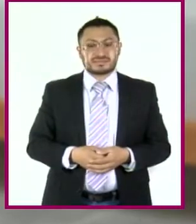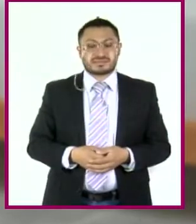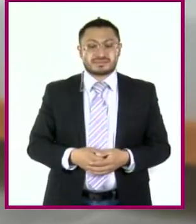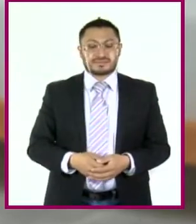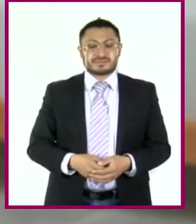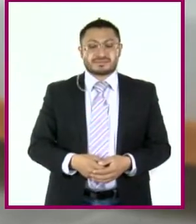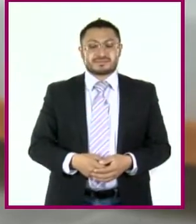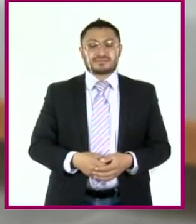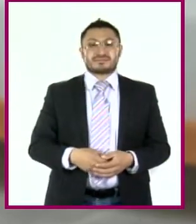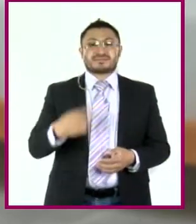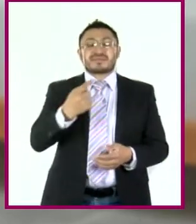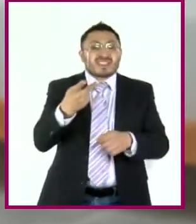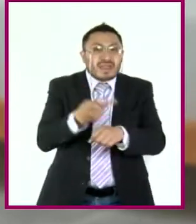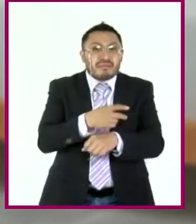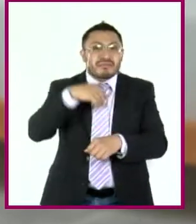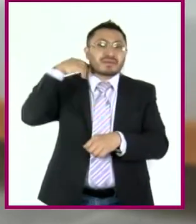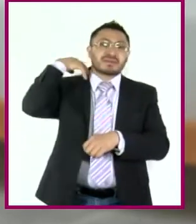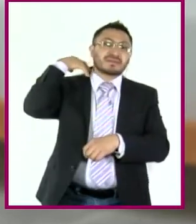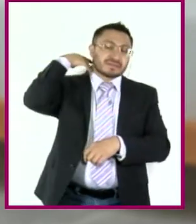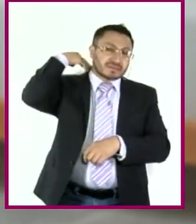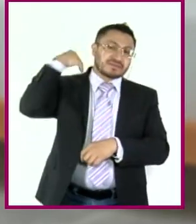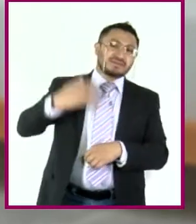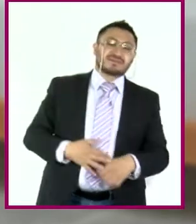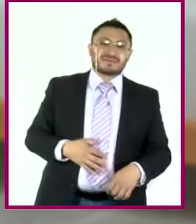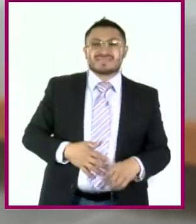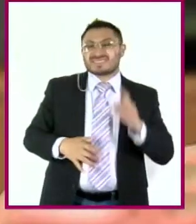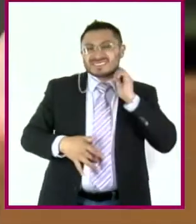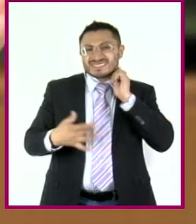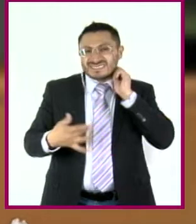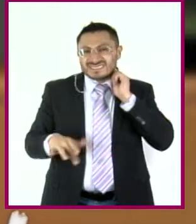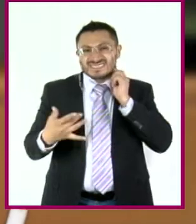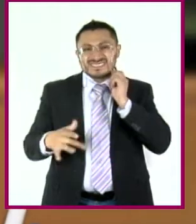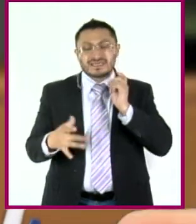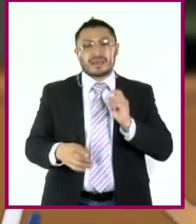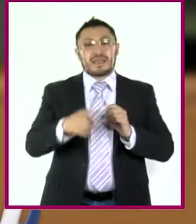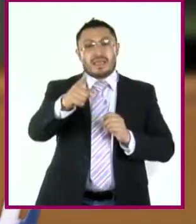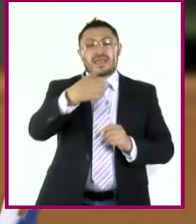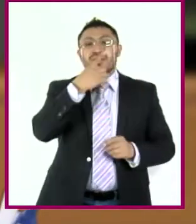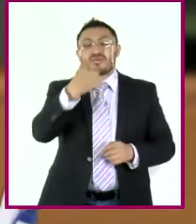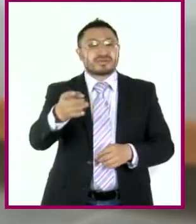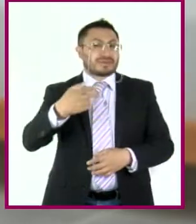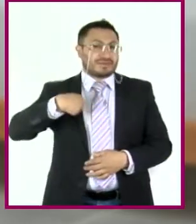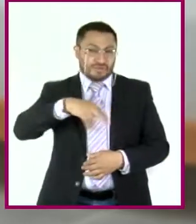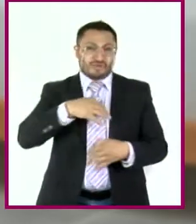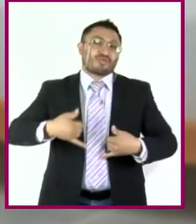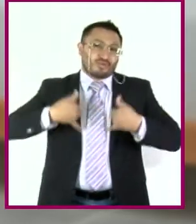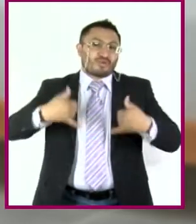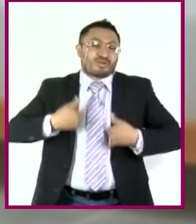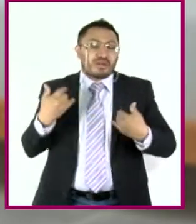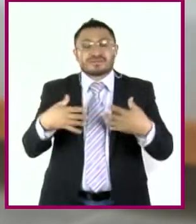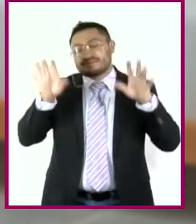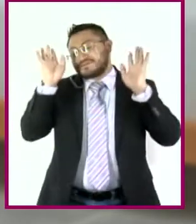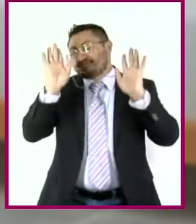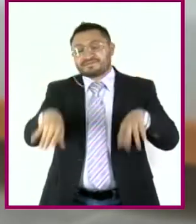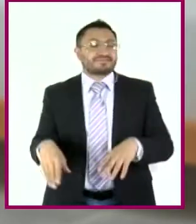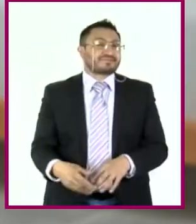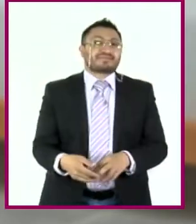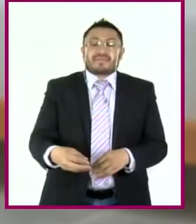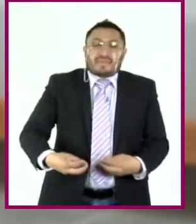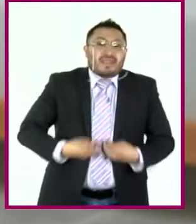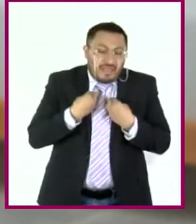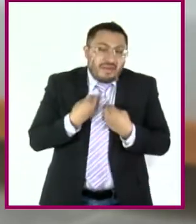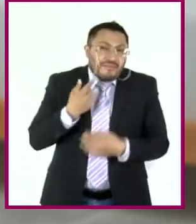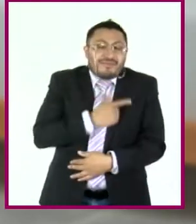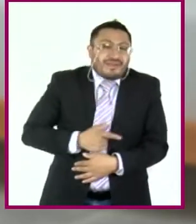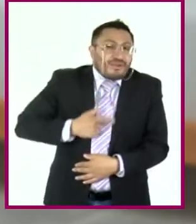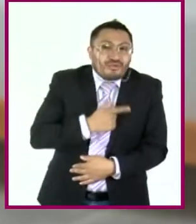¿Qué tienes? Como quemar de un poco el estómago. ¿Y tanto que dices que somos jóvenes? Oh, bueno. El chiste es disfrutar la vida, ¿no?